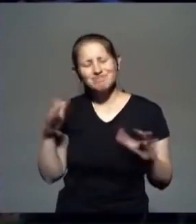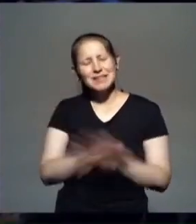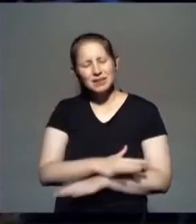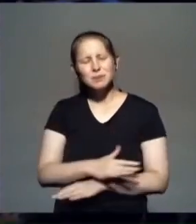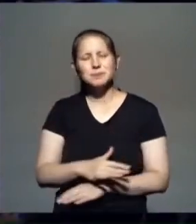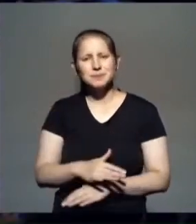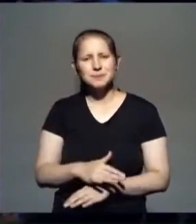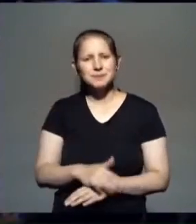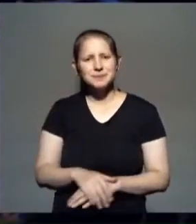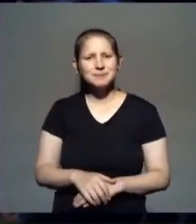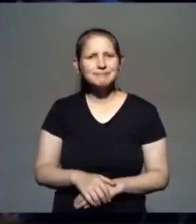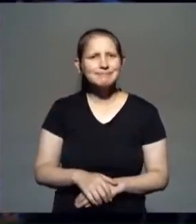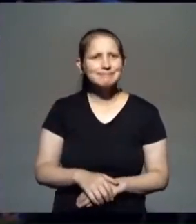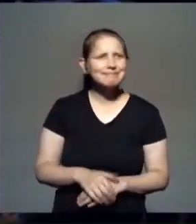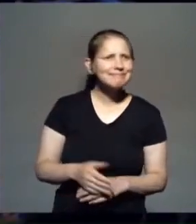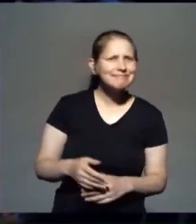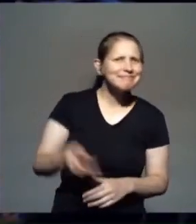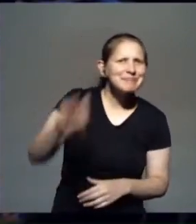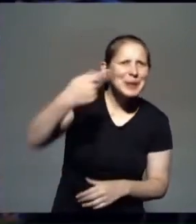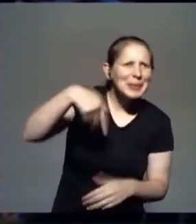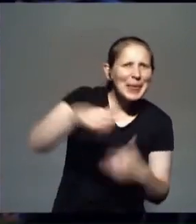Yo no sé para qué predico.